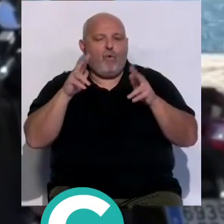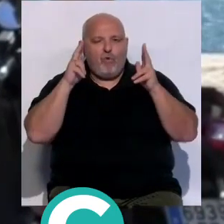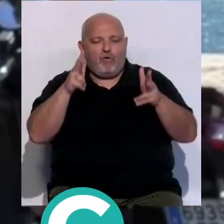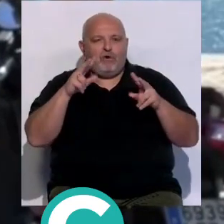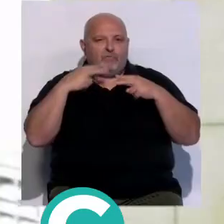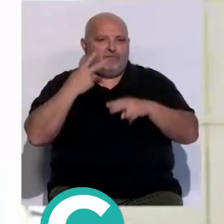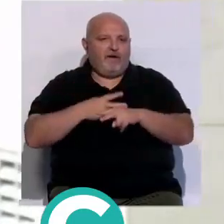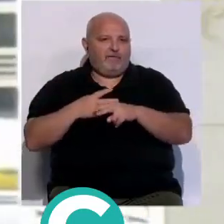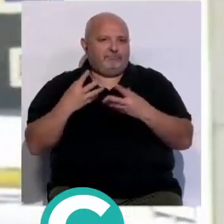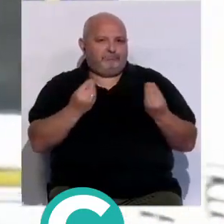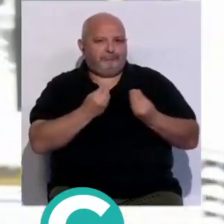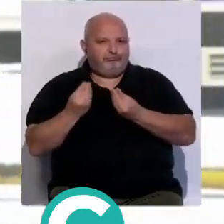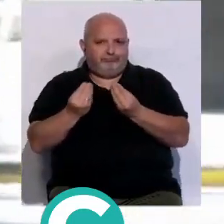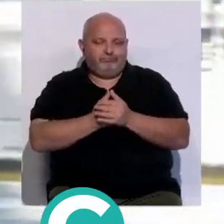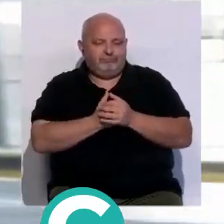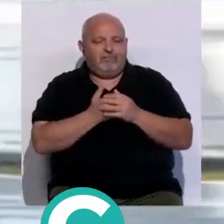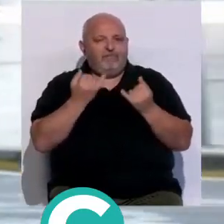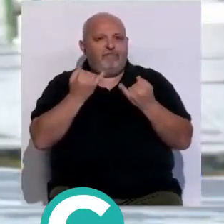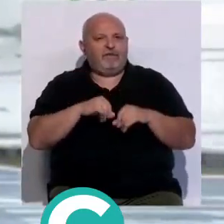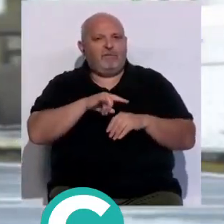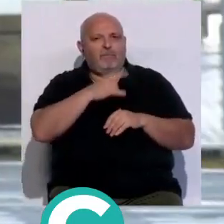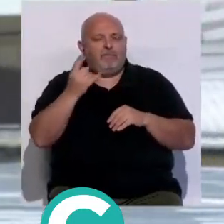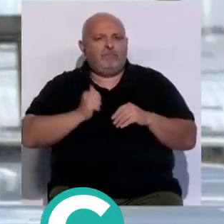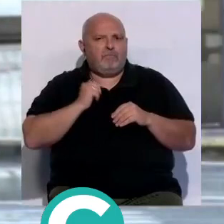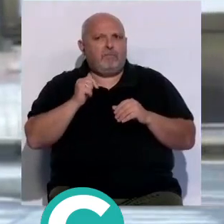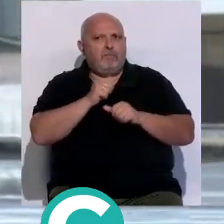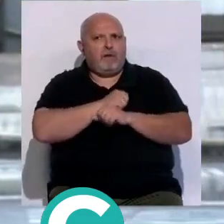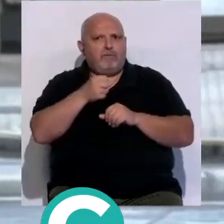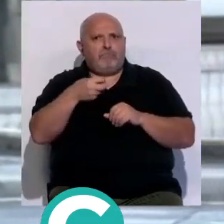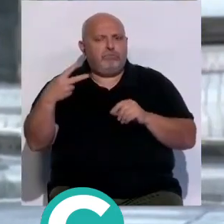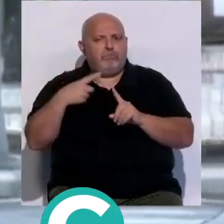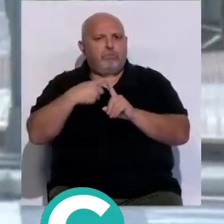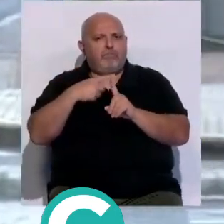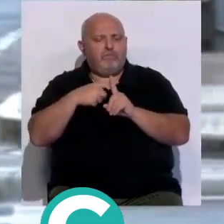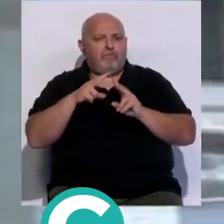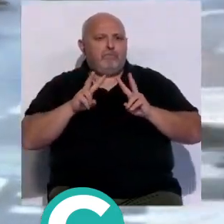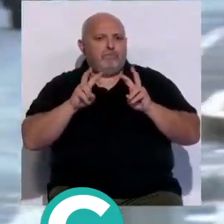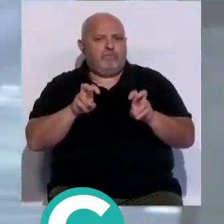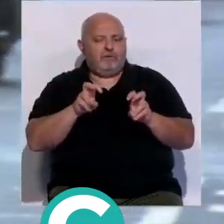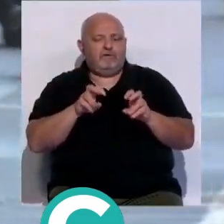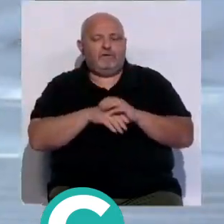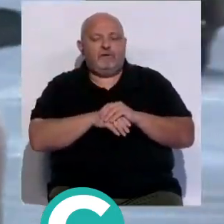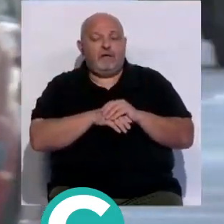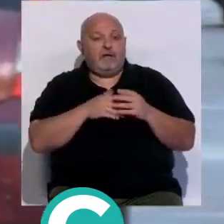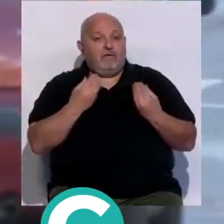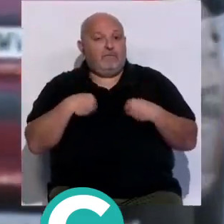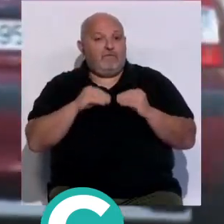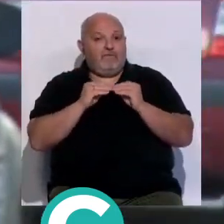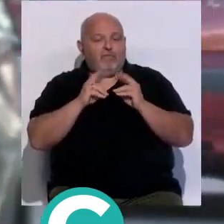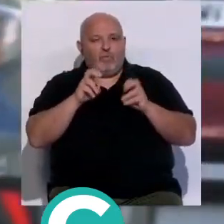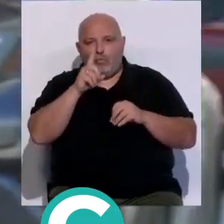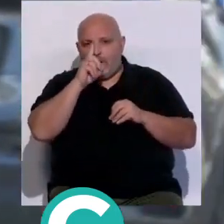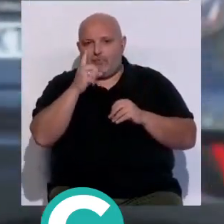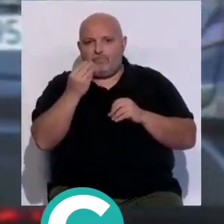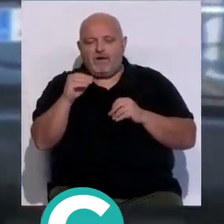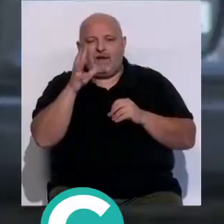bienvenidos. Un puente festivo en el que se han superado las buenas expectativas que se tenían inicialmente. De esta forma, un año más